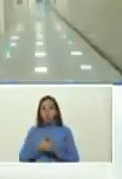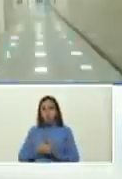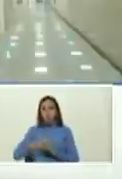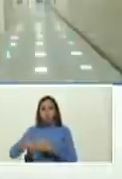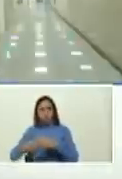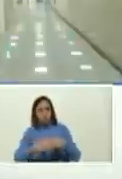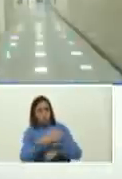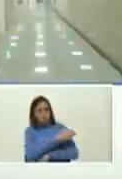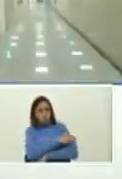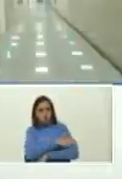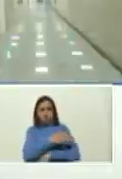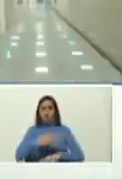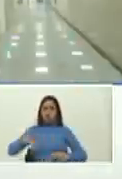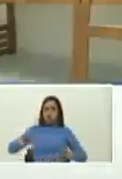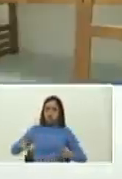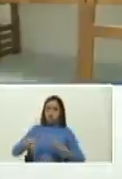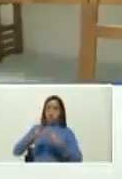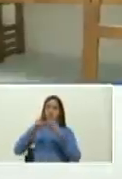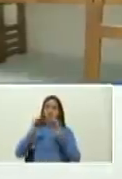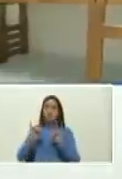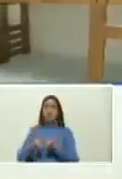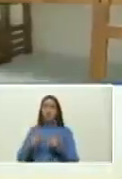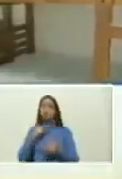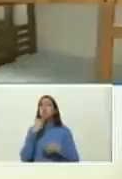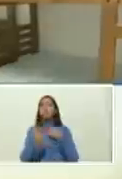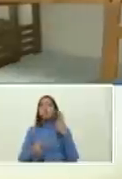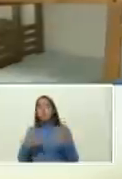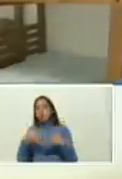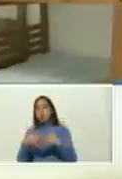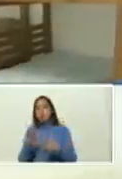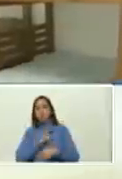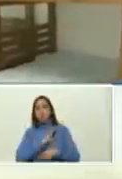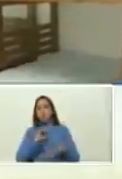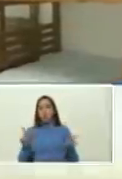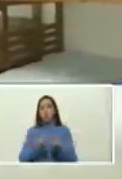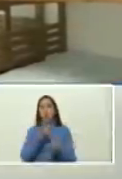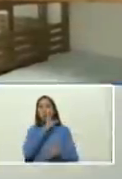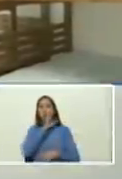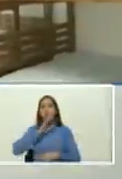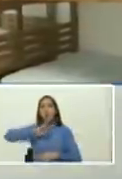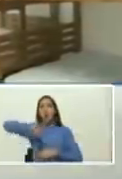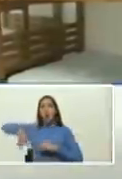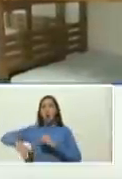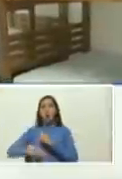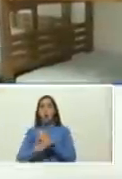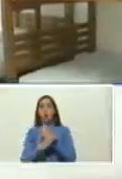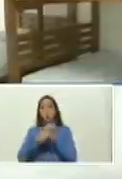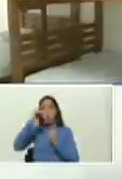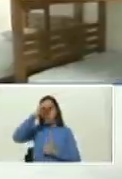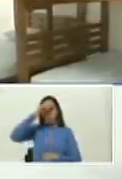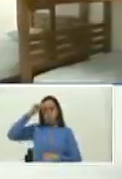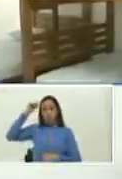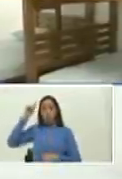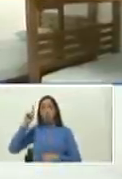izquierda se consiguen voceros de derecha como Capriles Guaidó Julio Borges